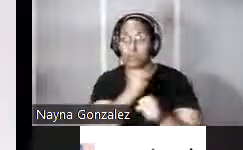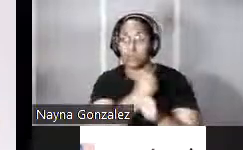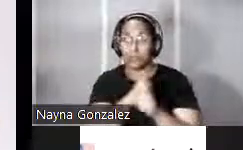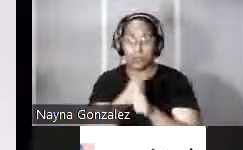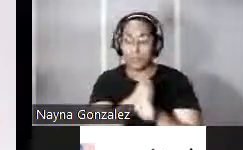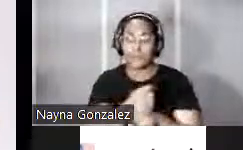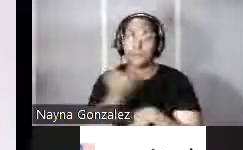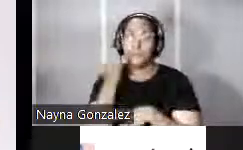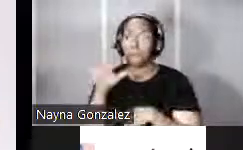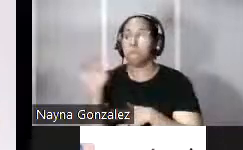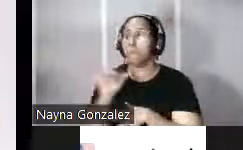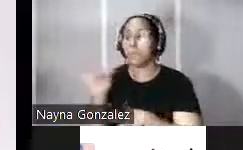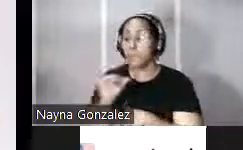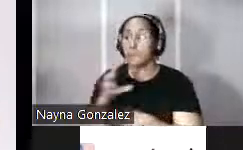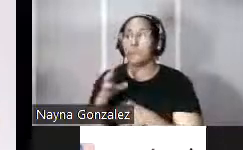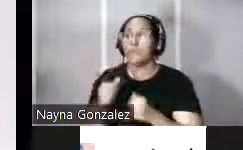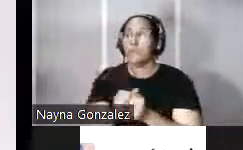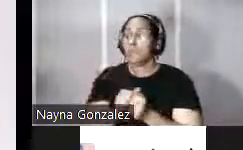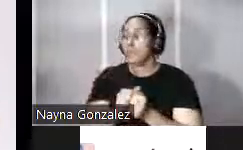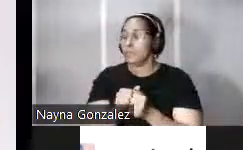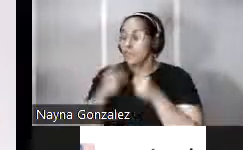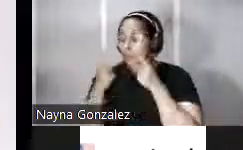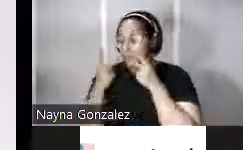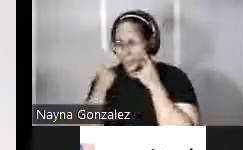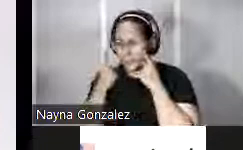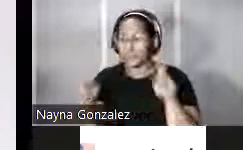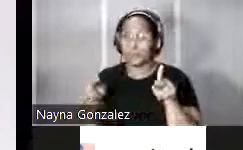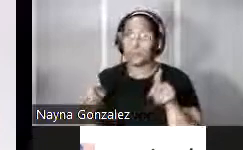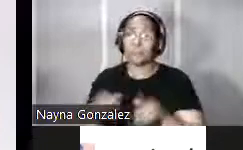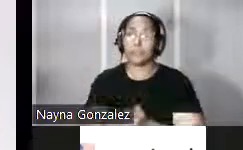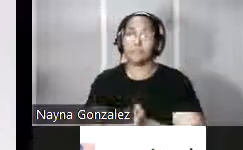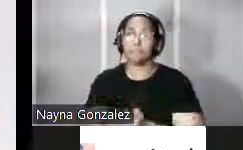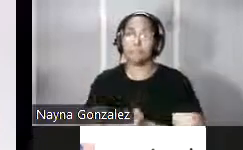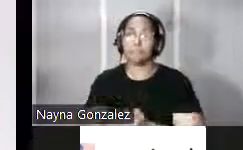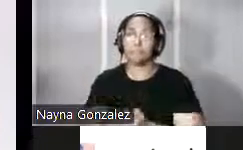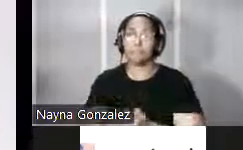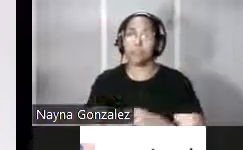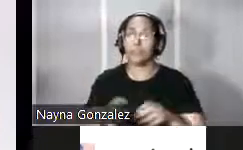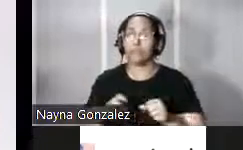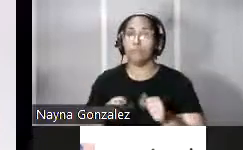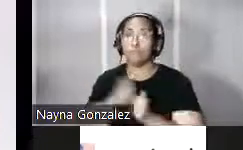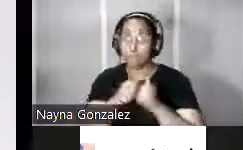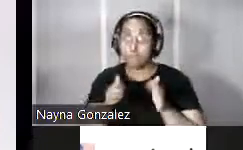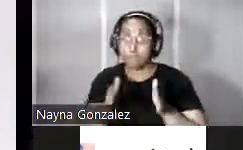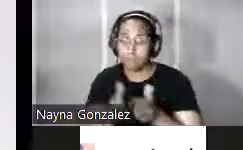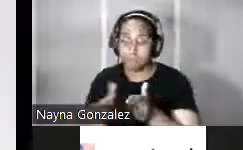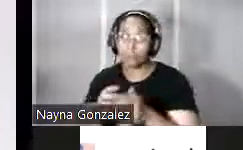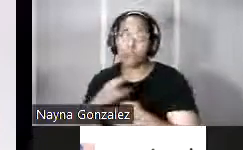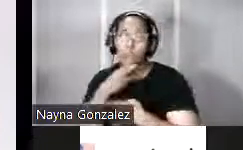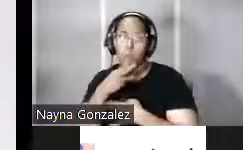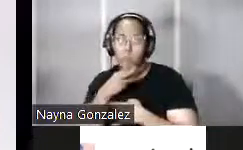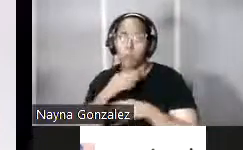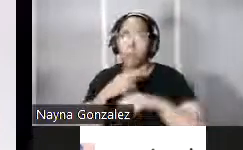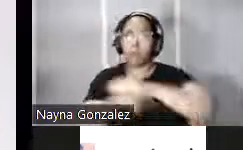fomentaron las obras públicas construyeron un gran número de carreteras varias redes de abastecimiento de agua levantaron